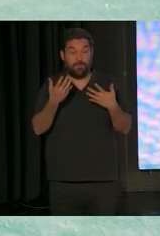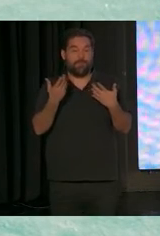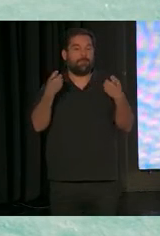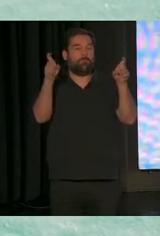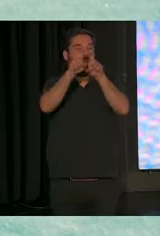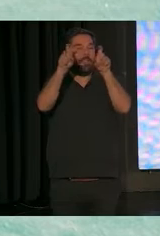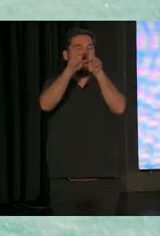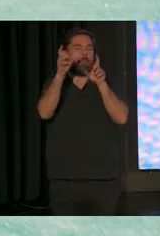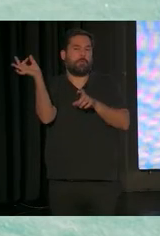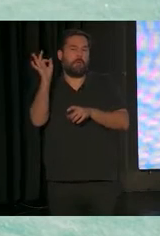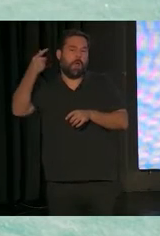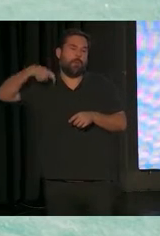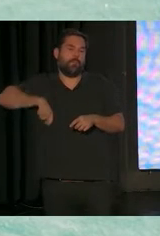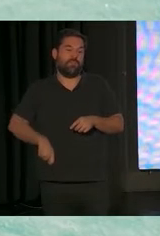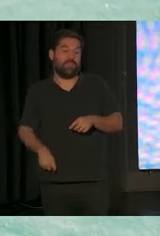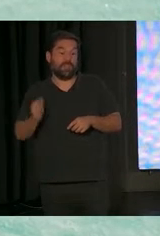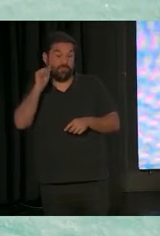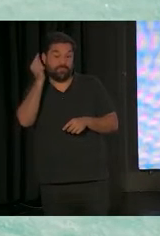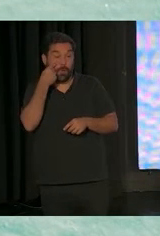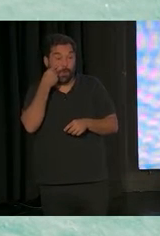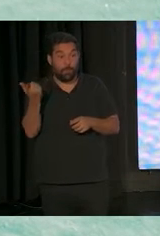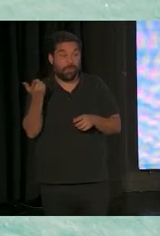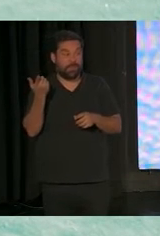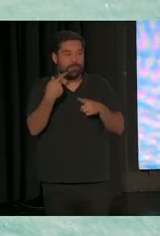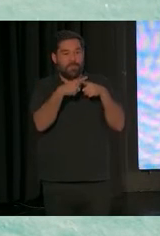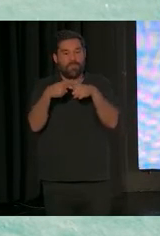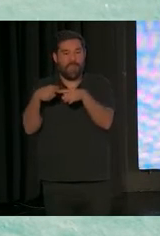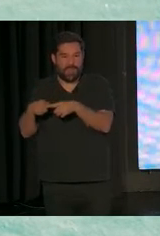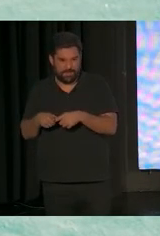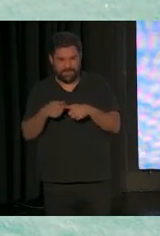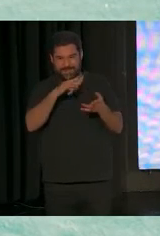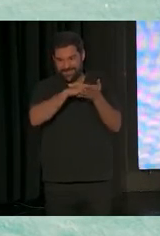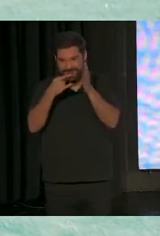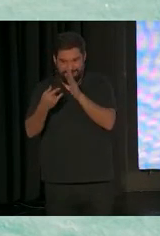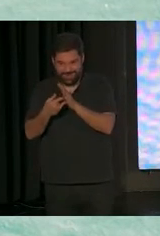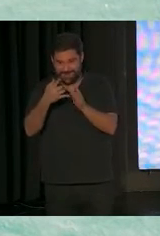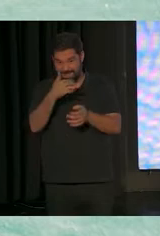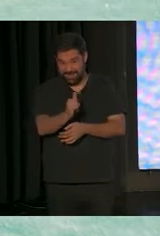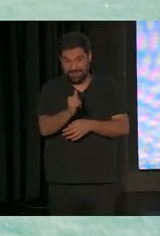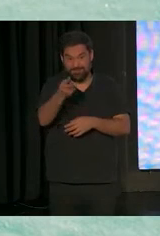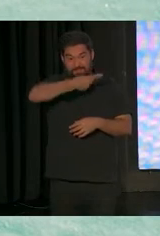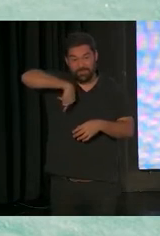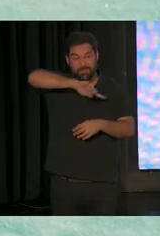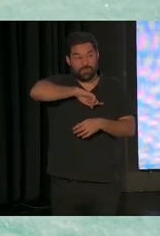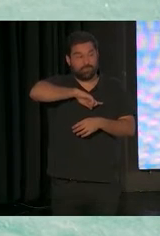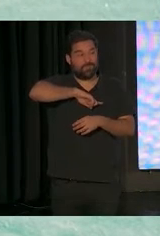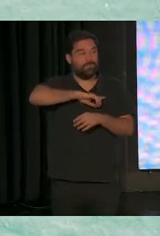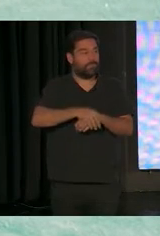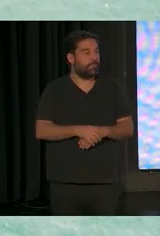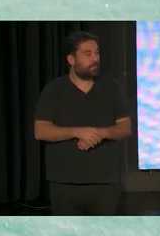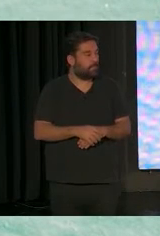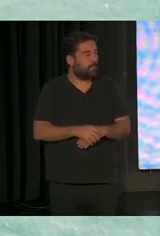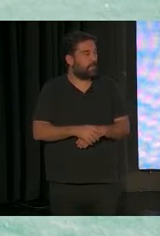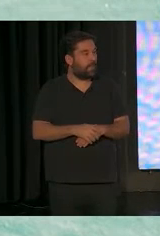el profesional que no se ha dado cuenta que es verdad que hay diferentes tipos de maletas que tenemos que irnos. Esto es que depende ahora.